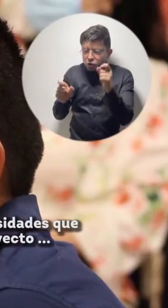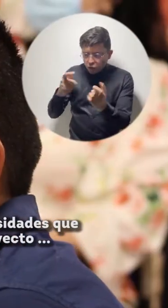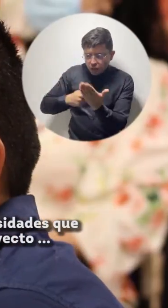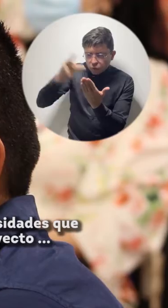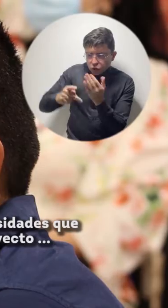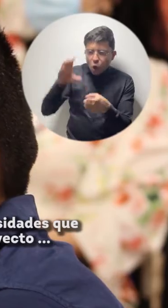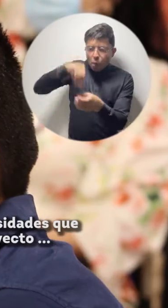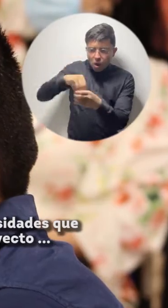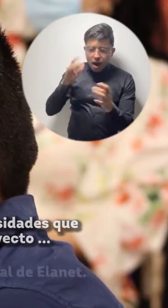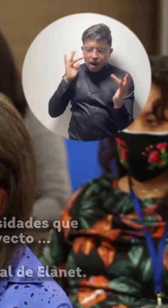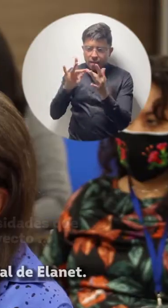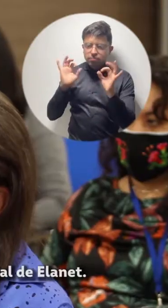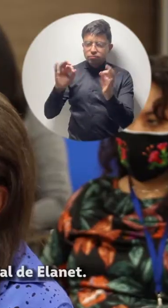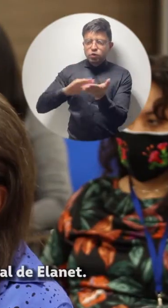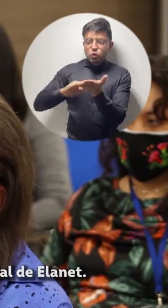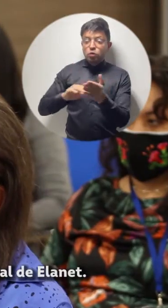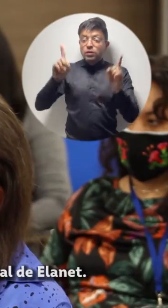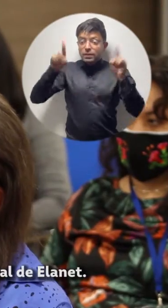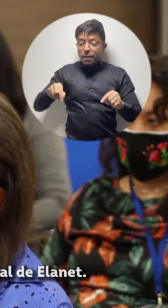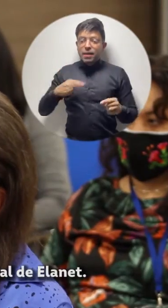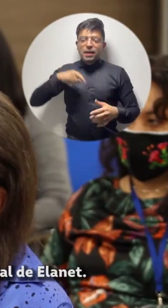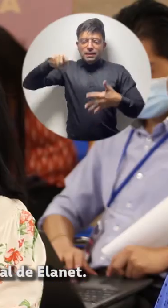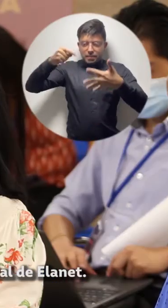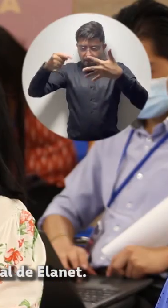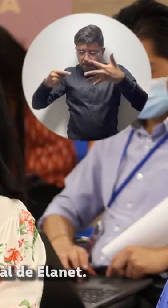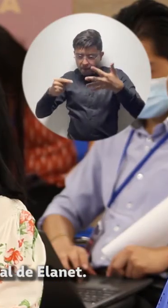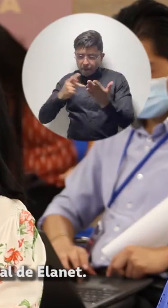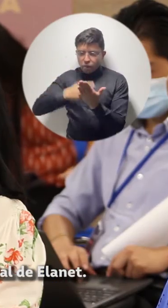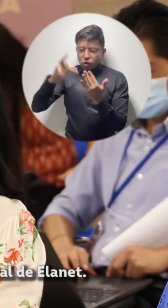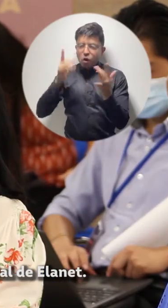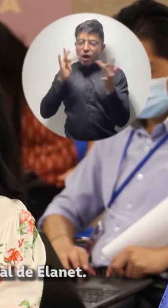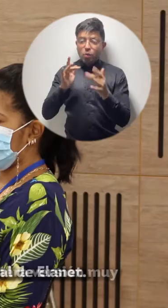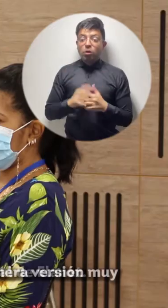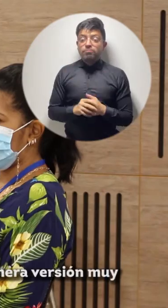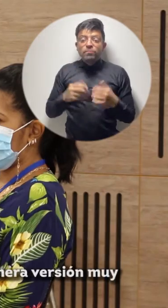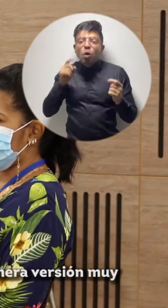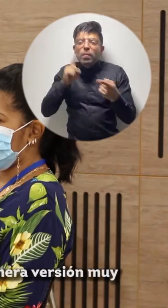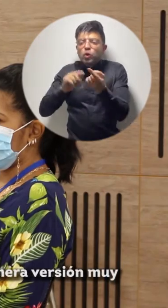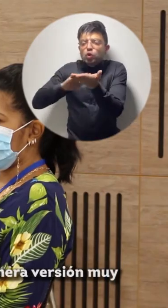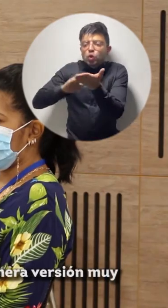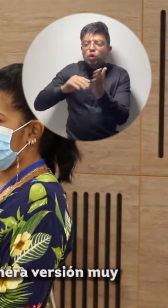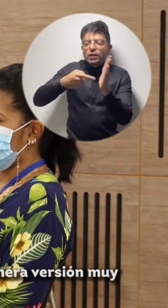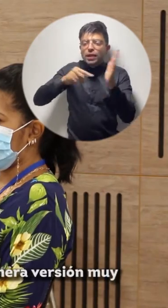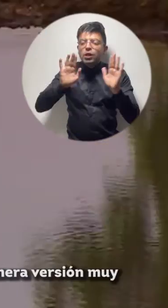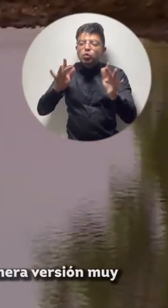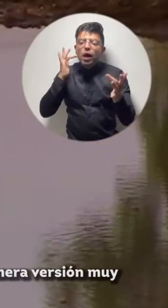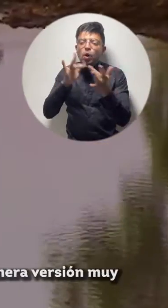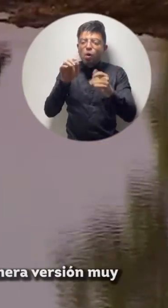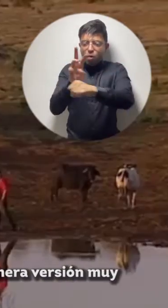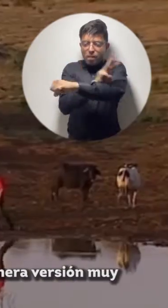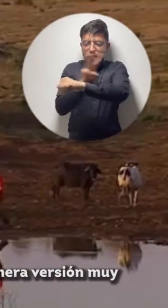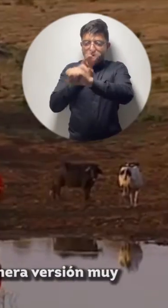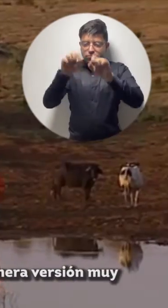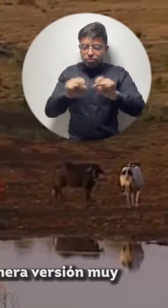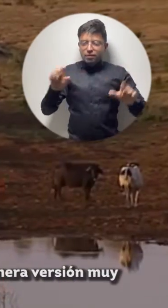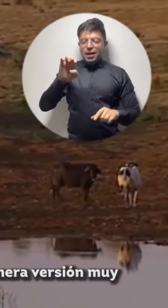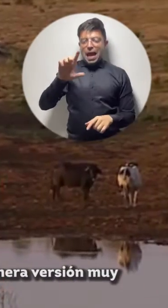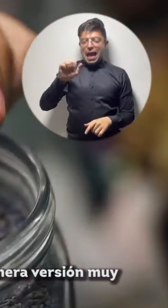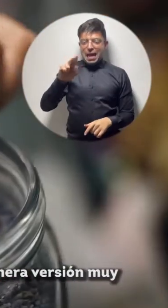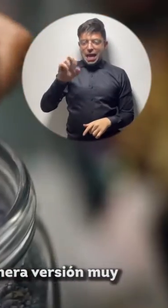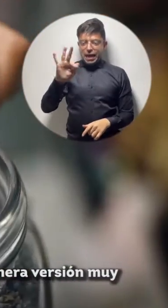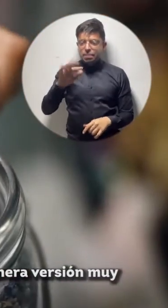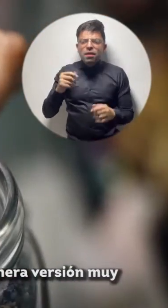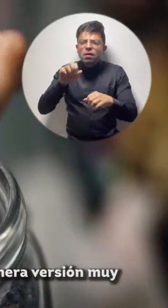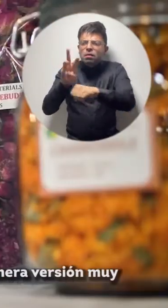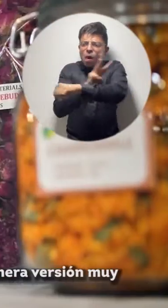los partners en este consorcio a las soluciones y la IT. La plataforma está funcionando bastante bien. Llegamos la